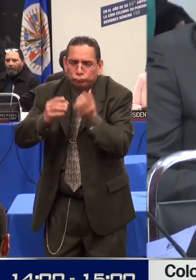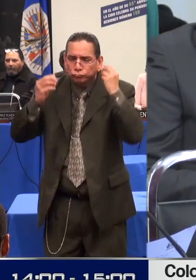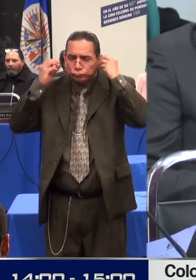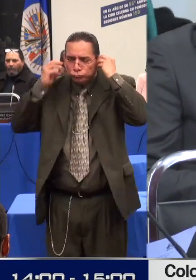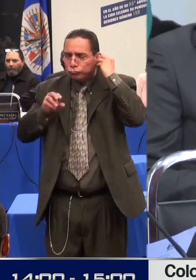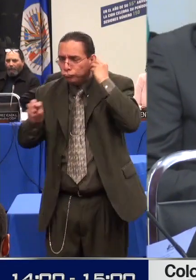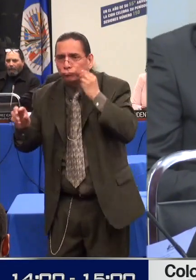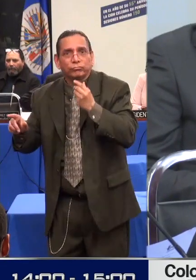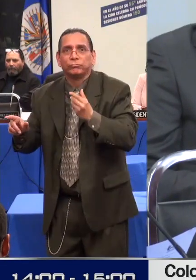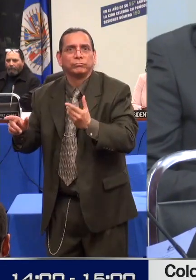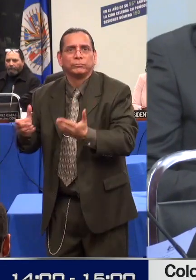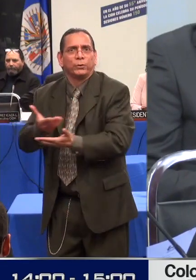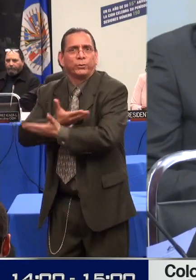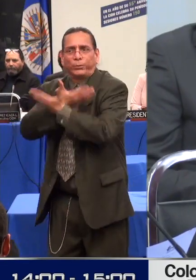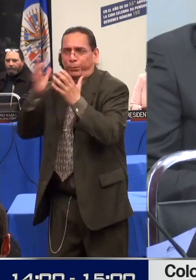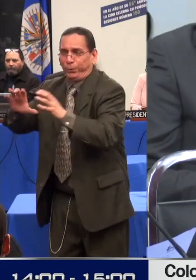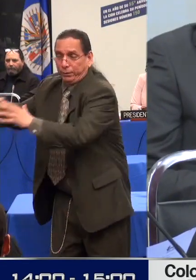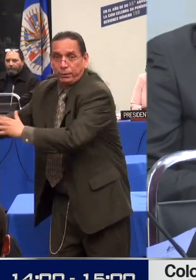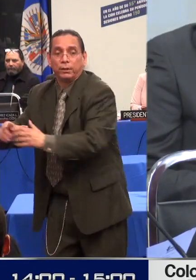violando su obligación de confidencialidad.